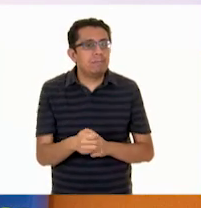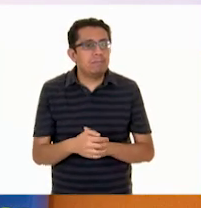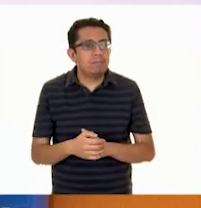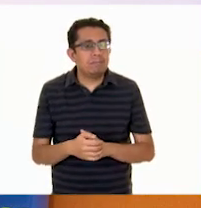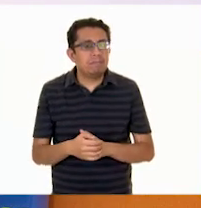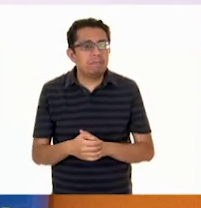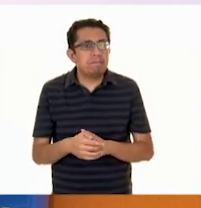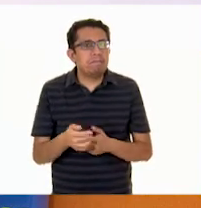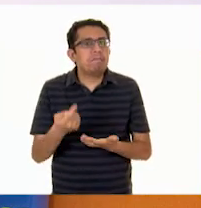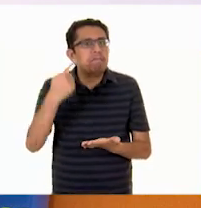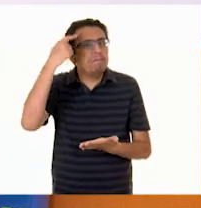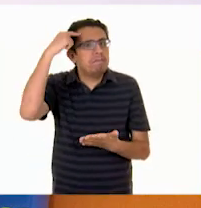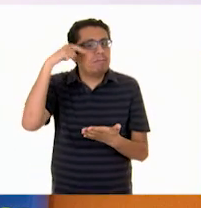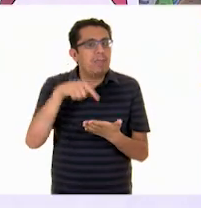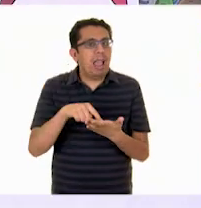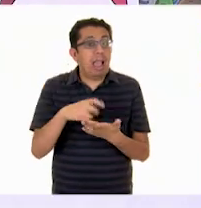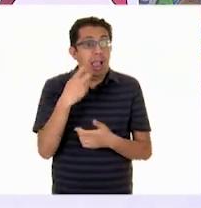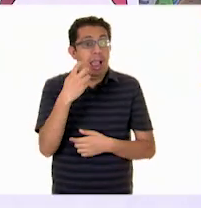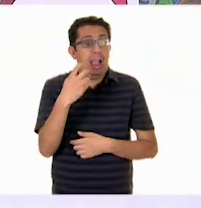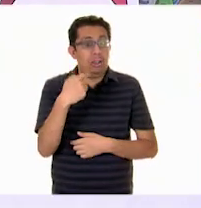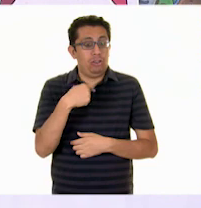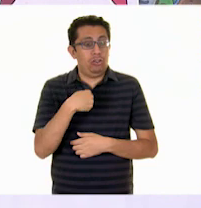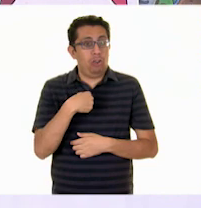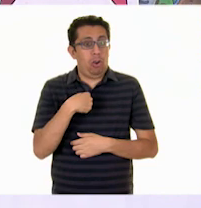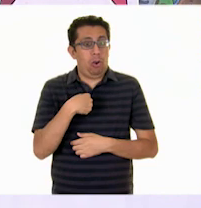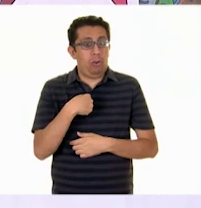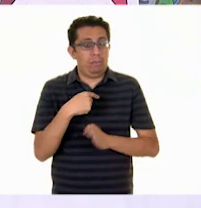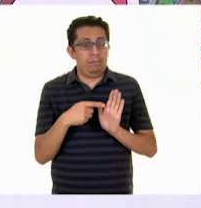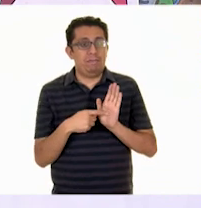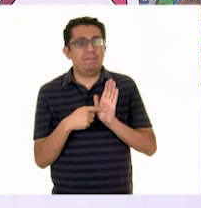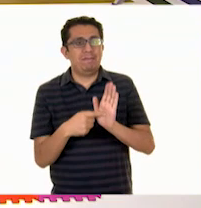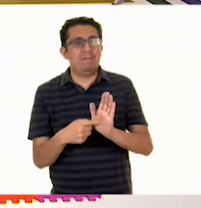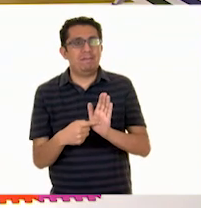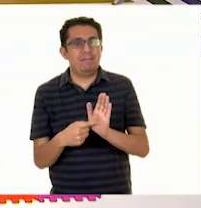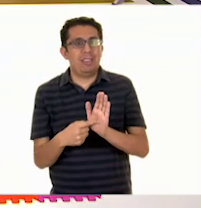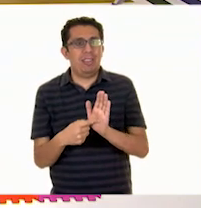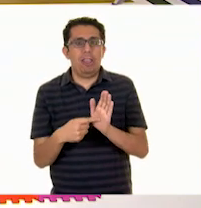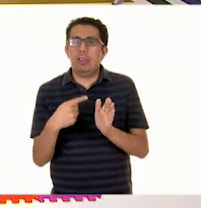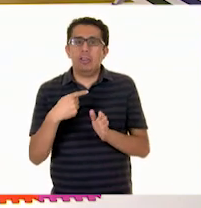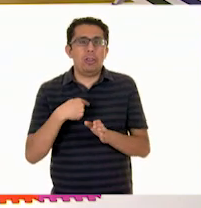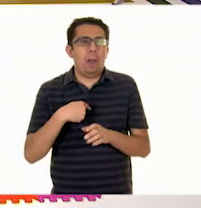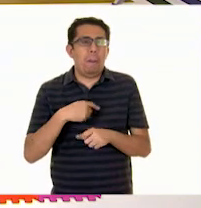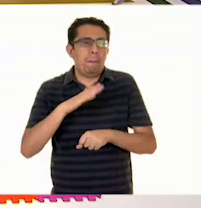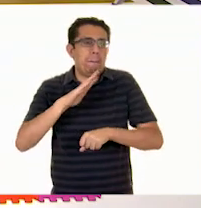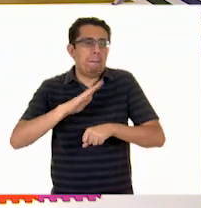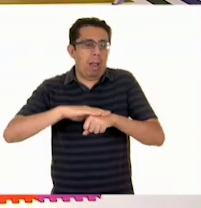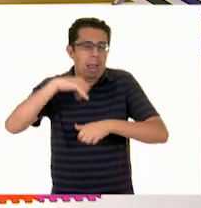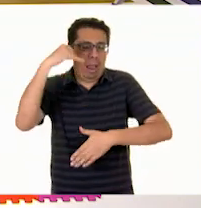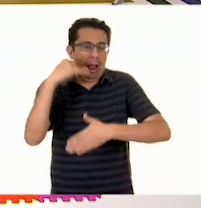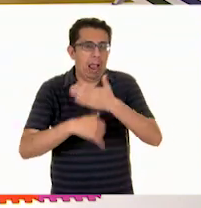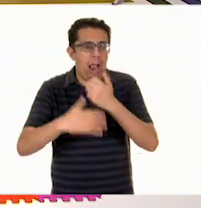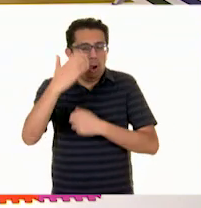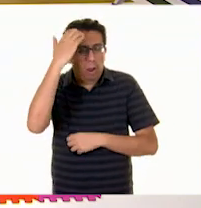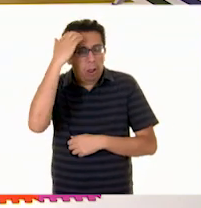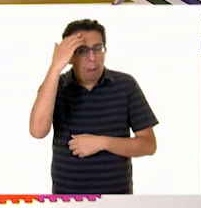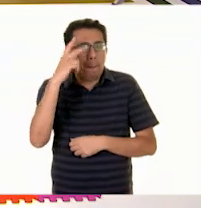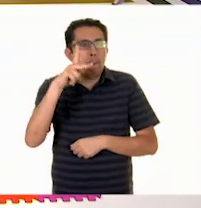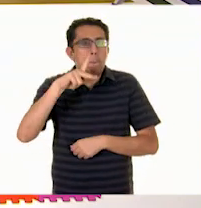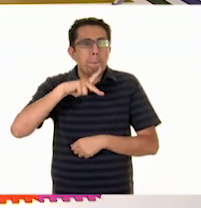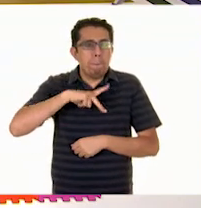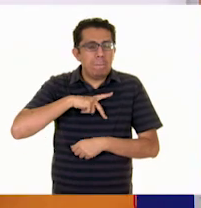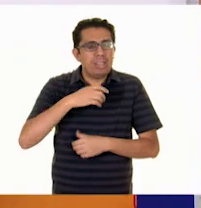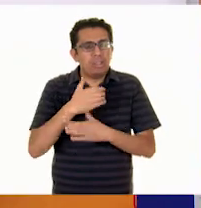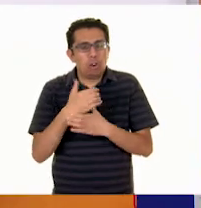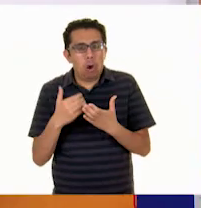que habla sobre mí. Un museo que mejor conozco porque tiene mis juguetes favoritos,